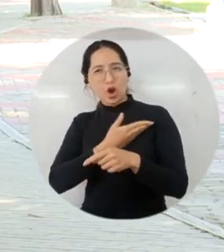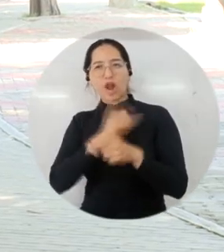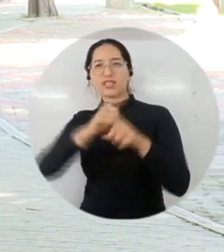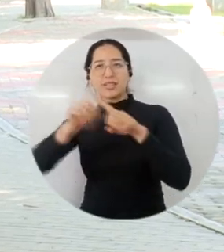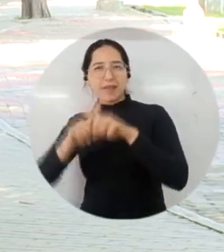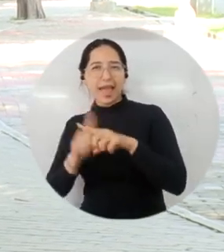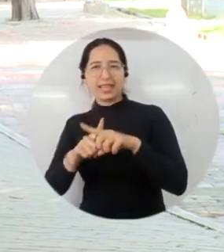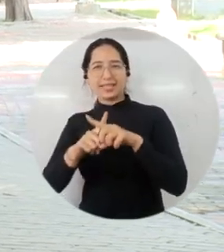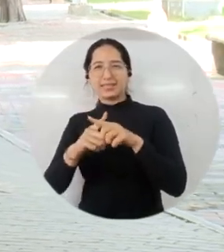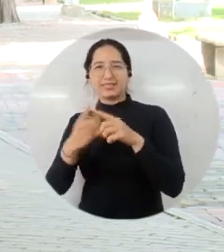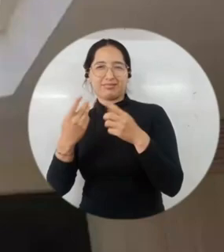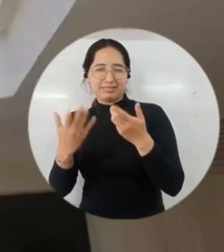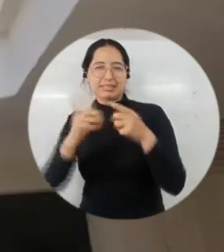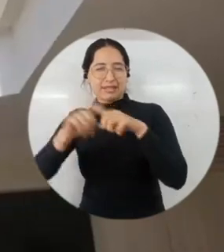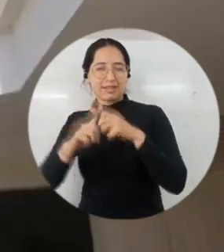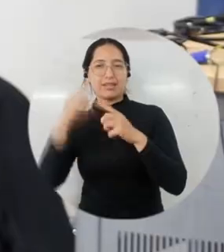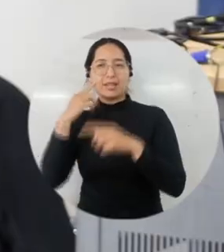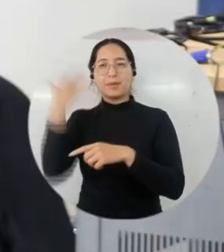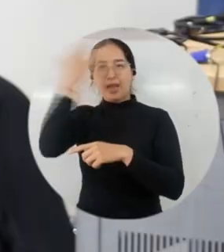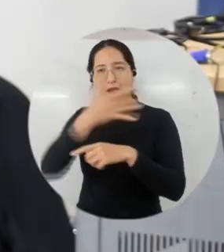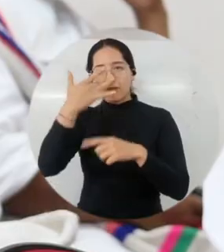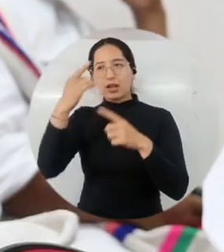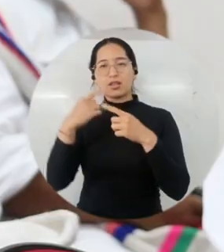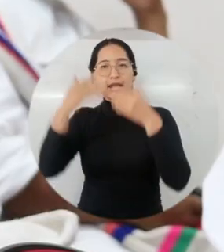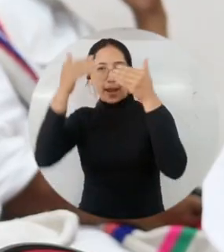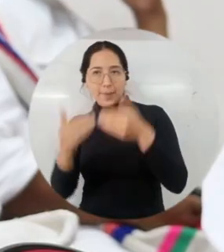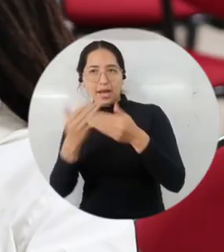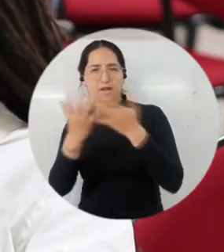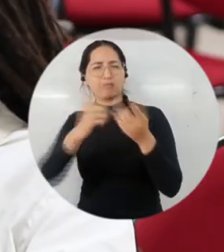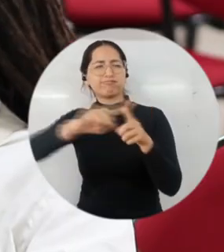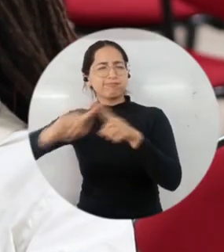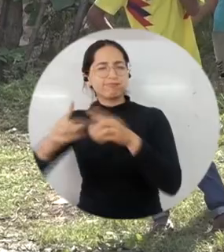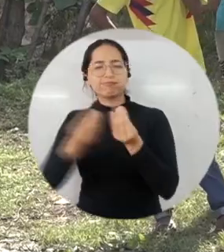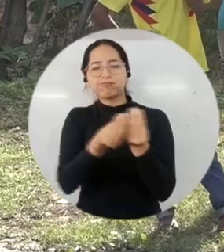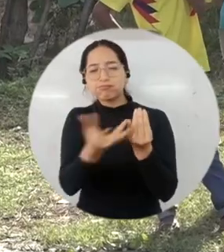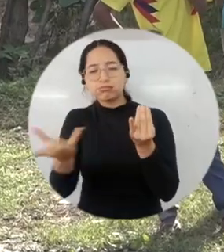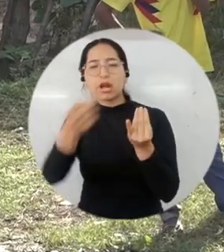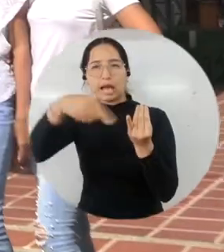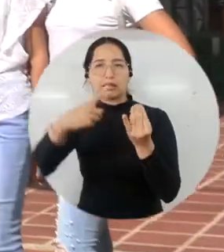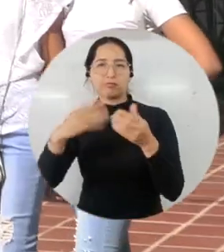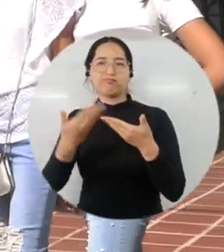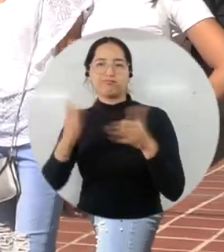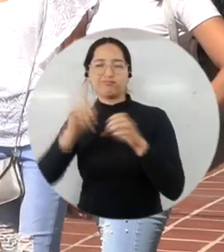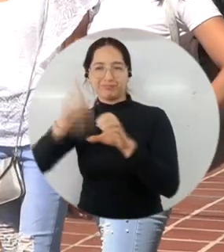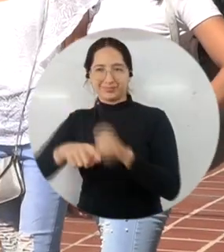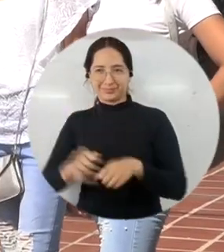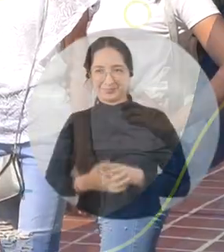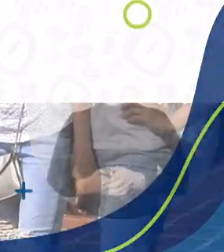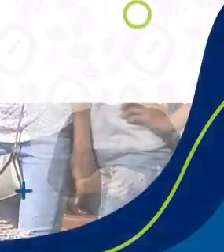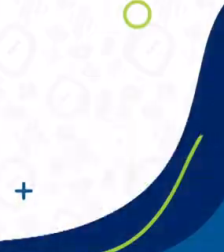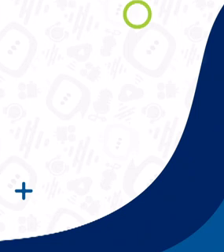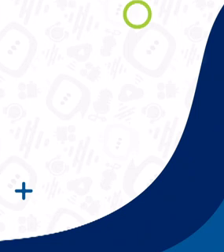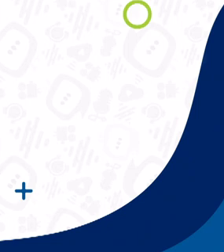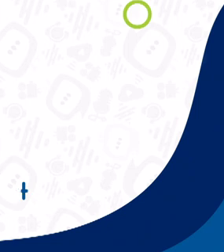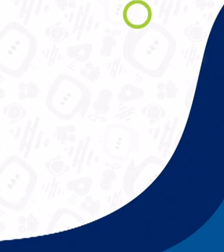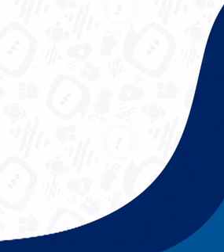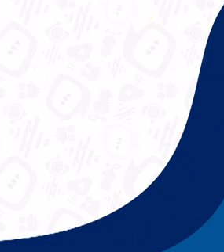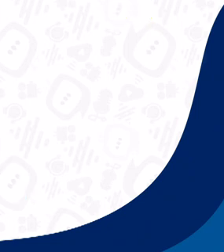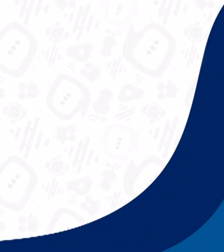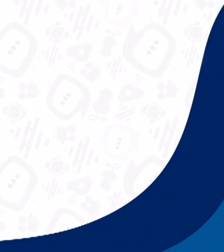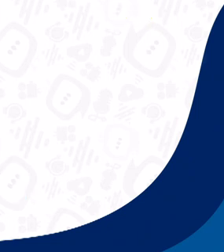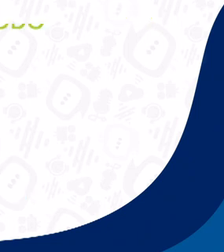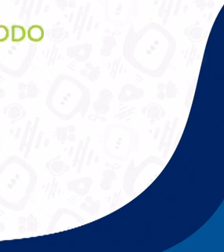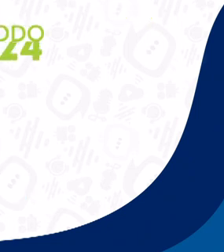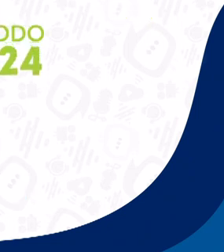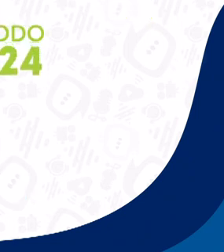madres cabeza de familia, personas con discapacidad, indígenas, afrocolombianos, pescadores, entre otros grupos diversos. Universidad del